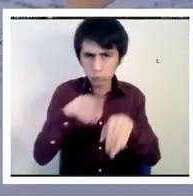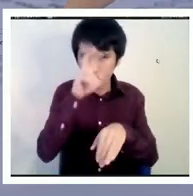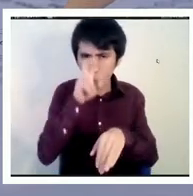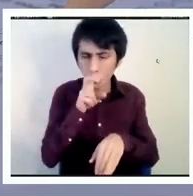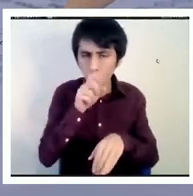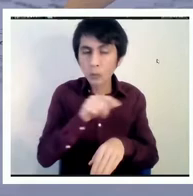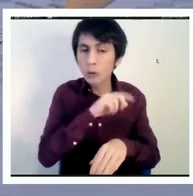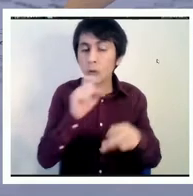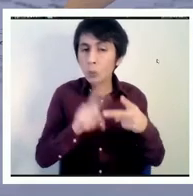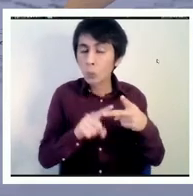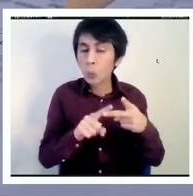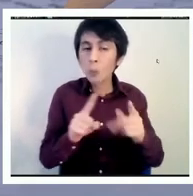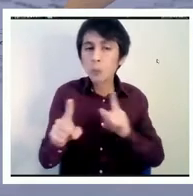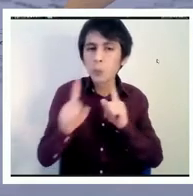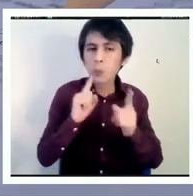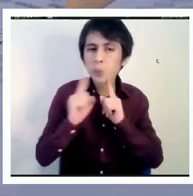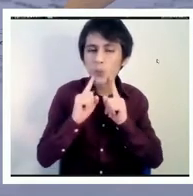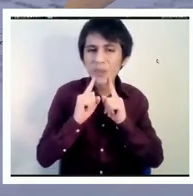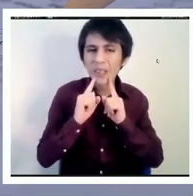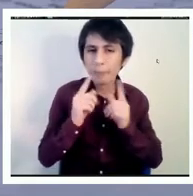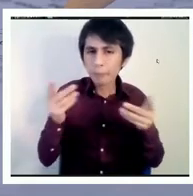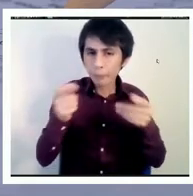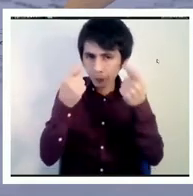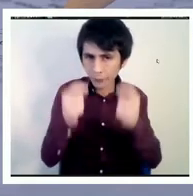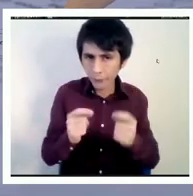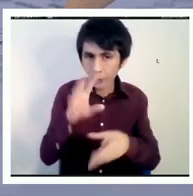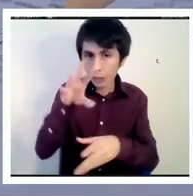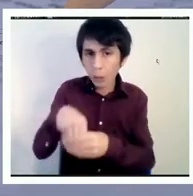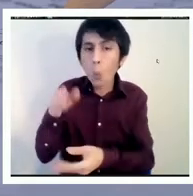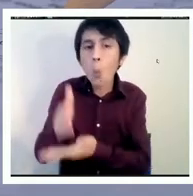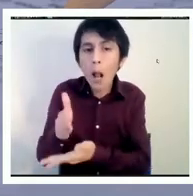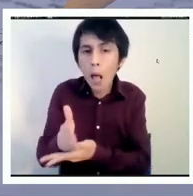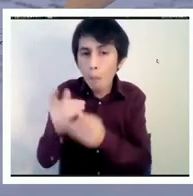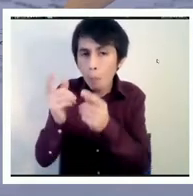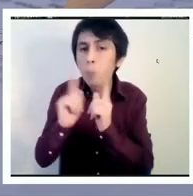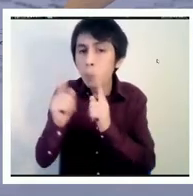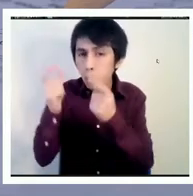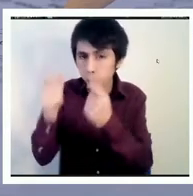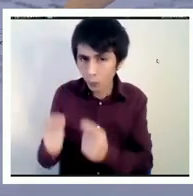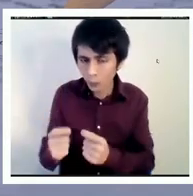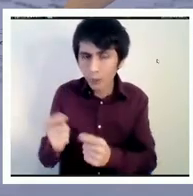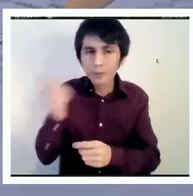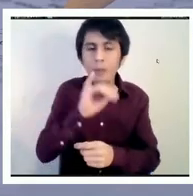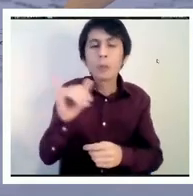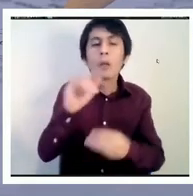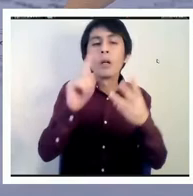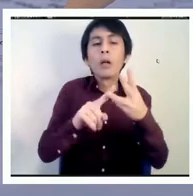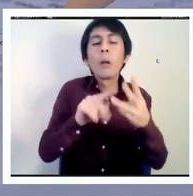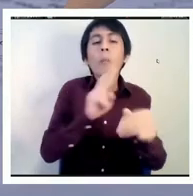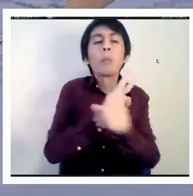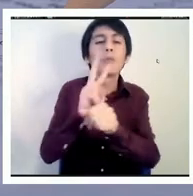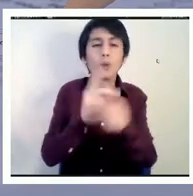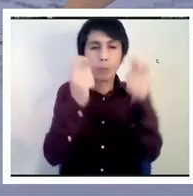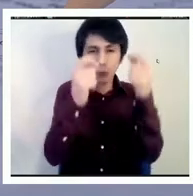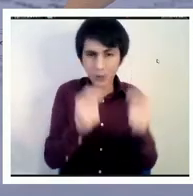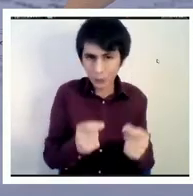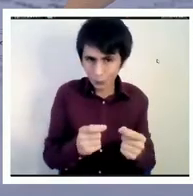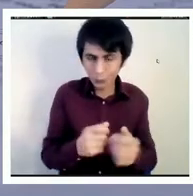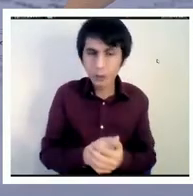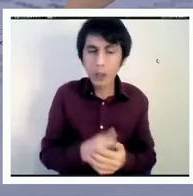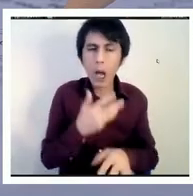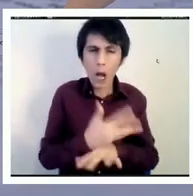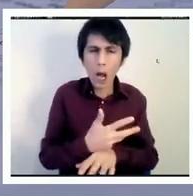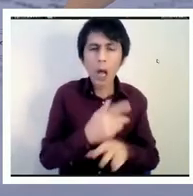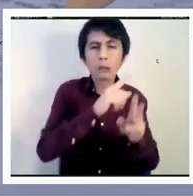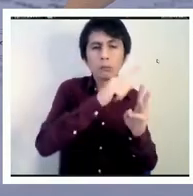en las escuelas y luego en los profesores. Entonces tenemos aquí distintas categorías que se han estado